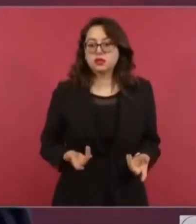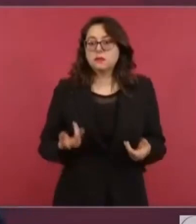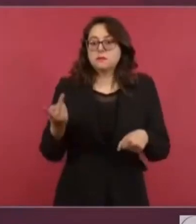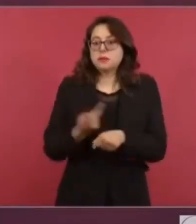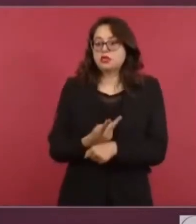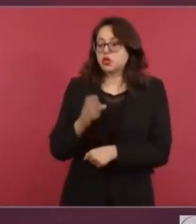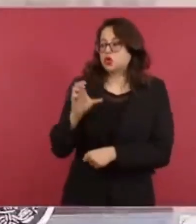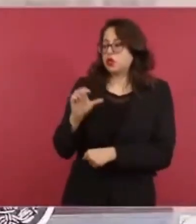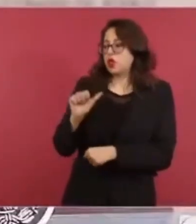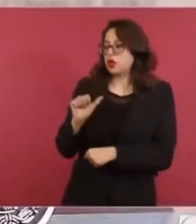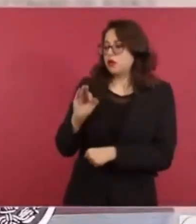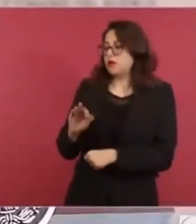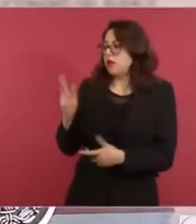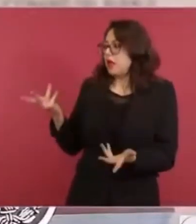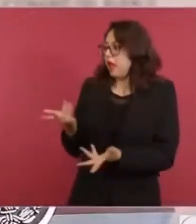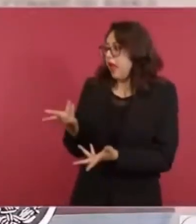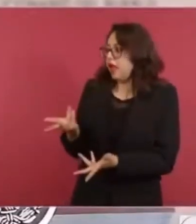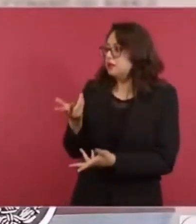¿Para qué están ahí?